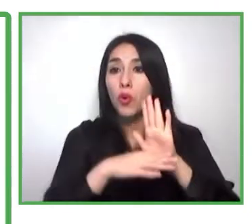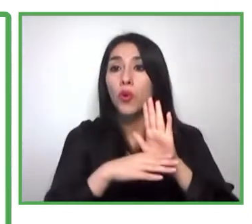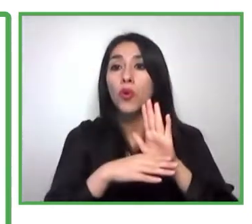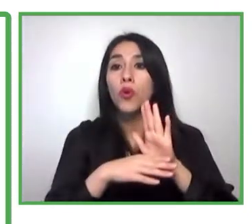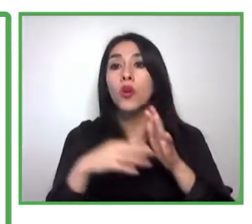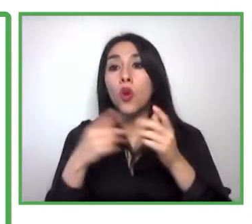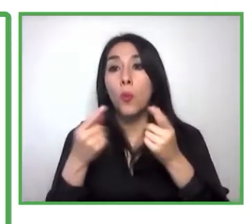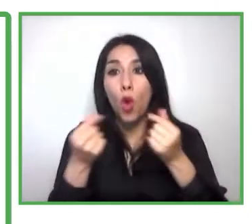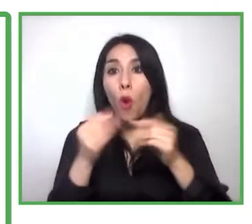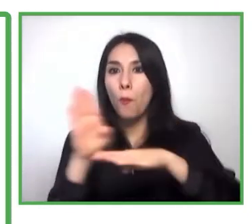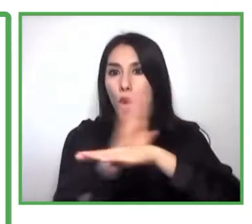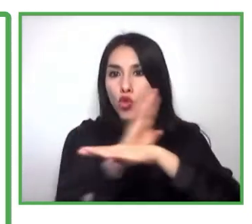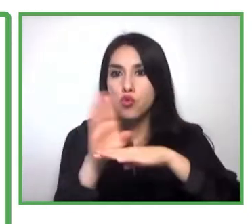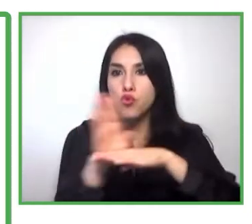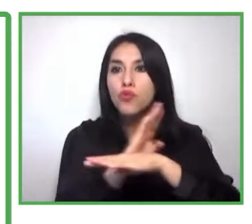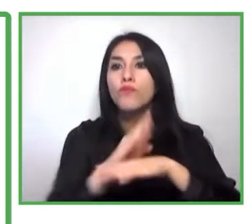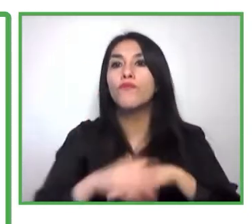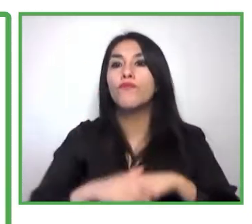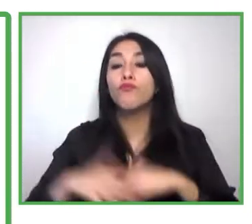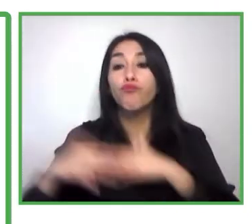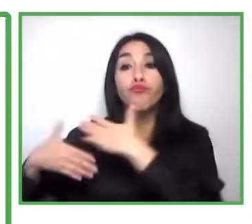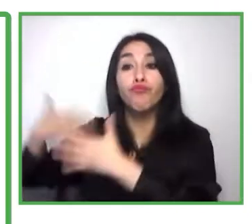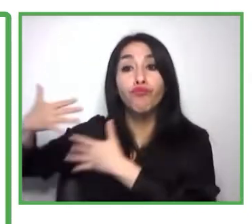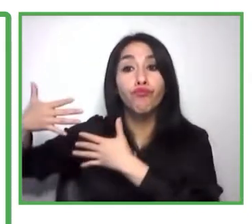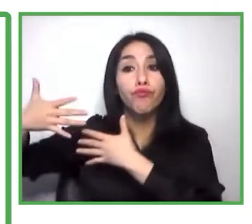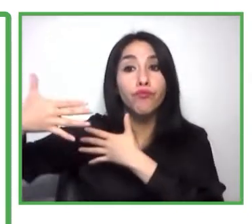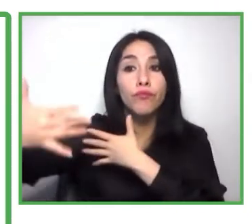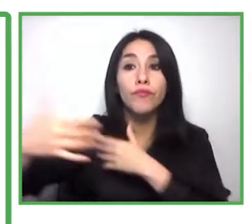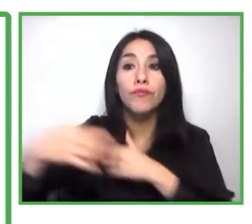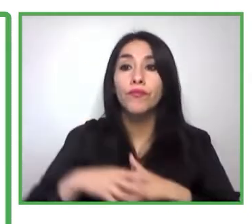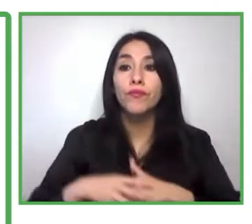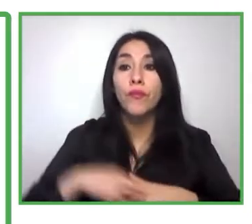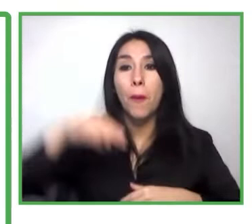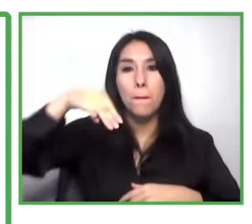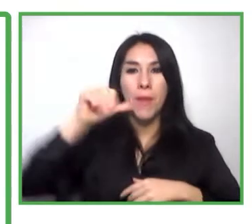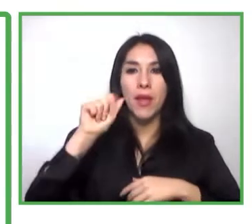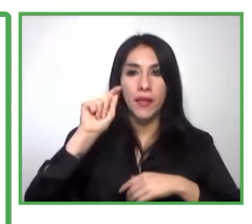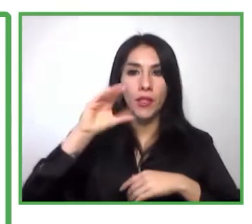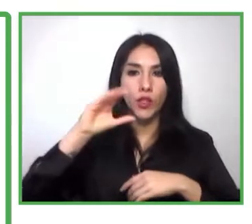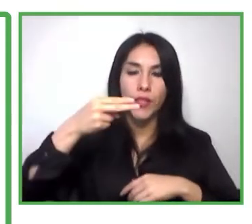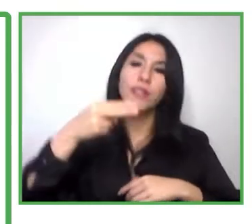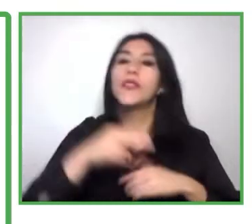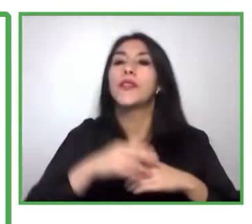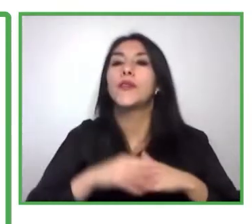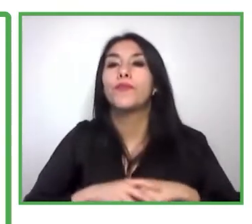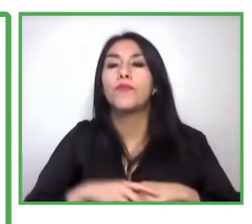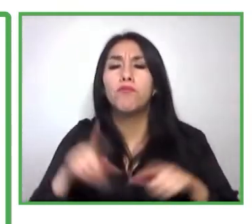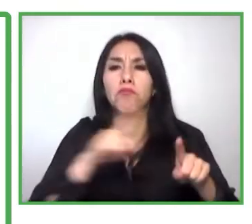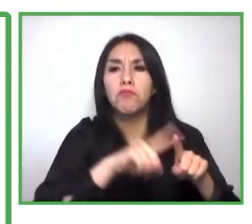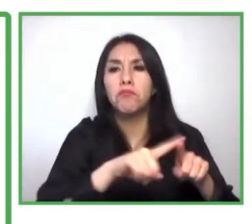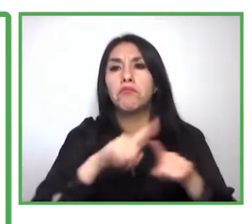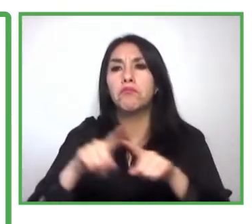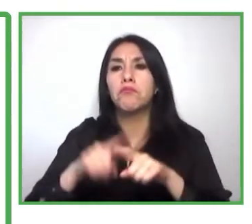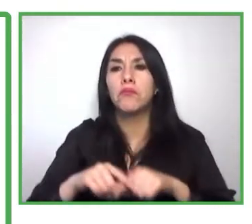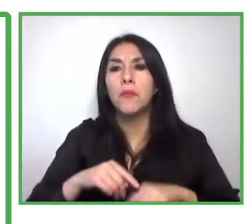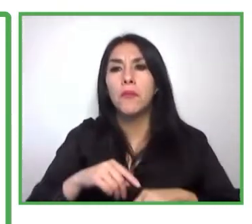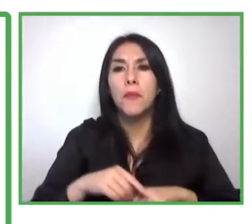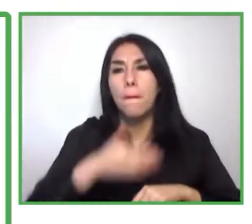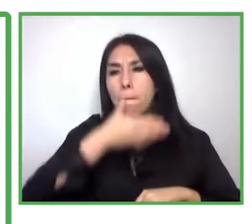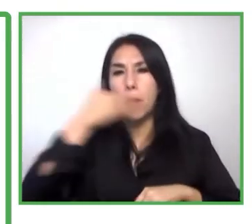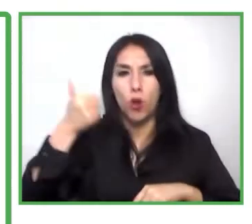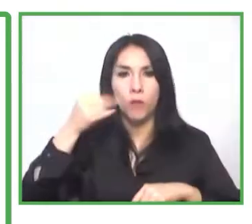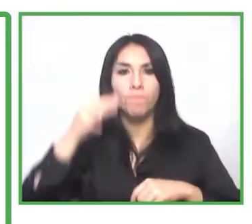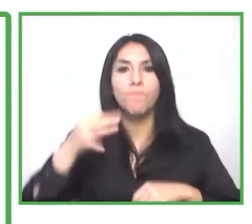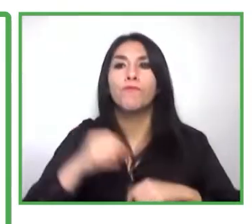oferta laboral y el talento inclusivo sea cada vez aún mejor y sea más efectivo. Así que bien,